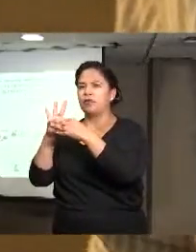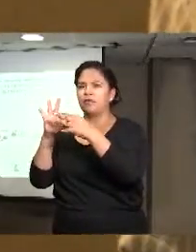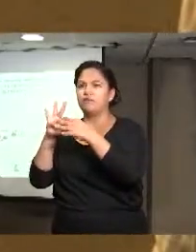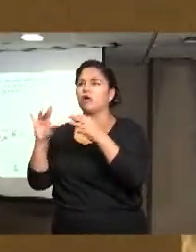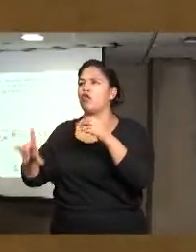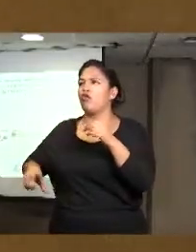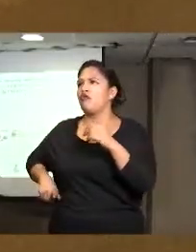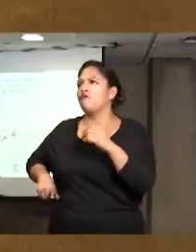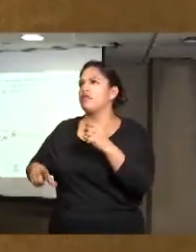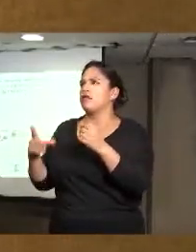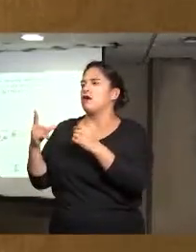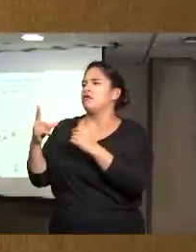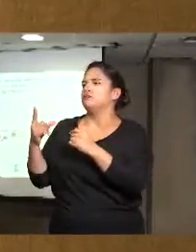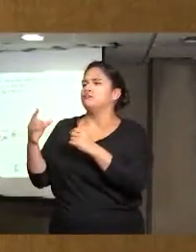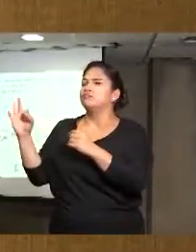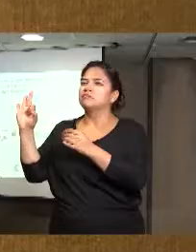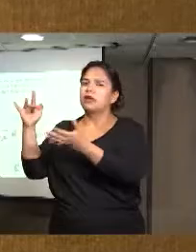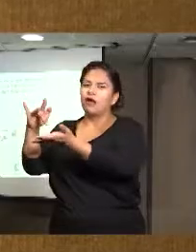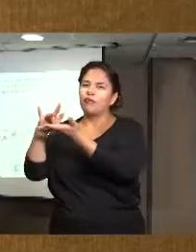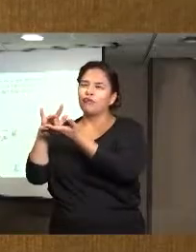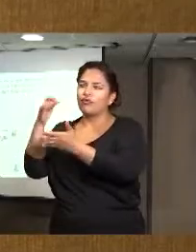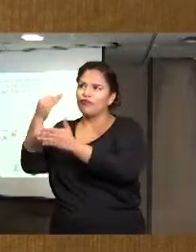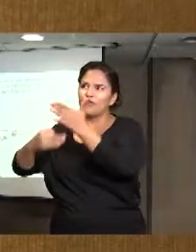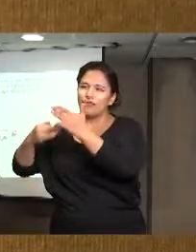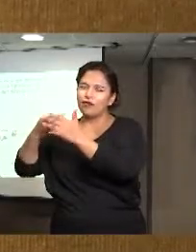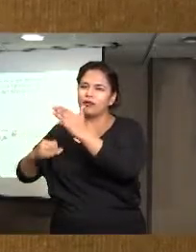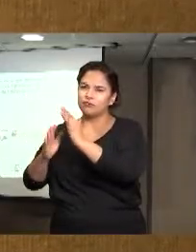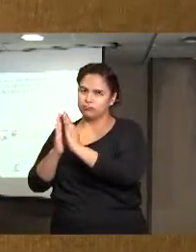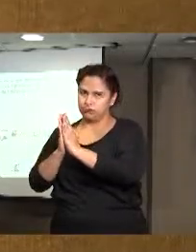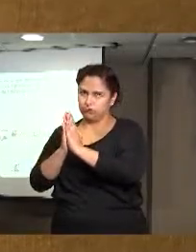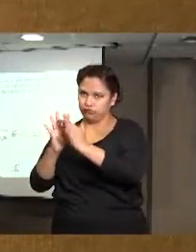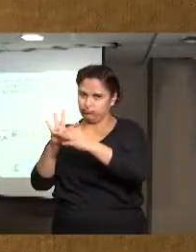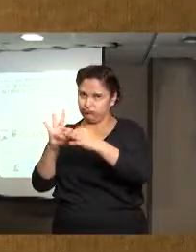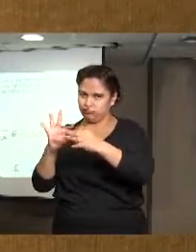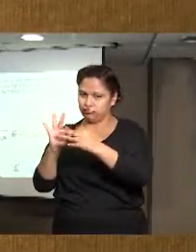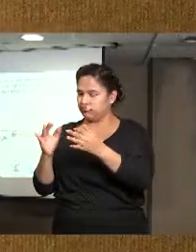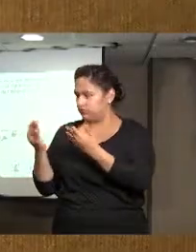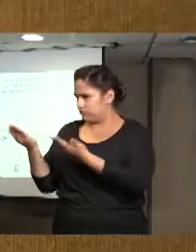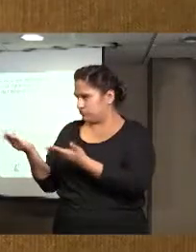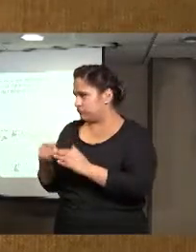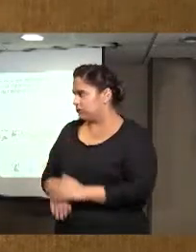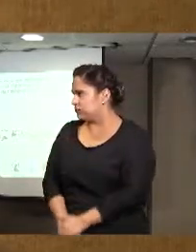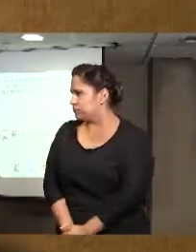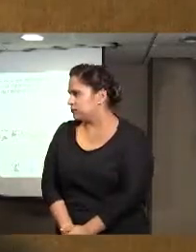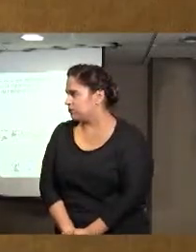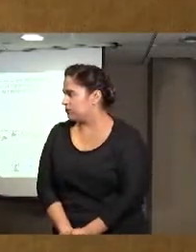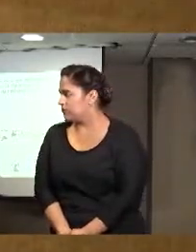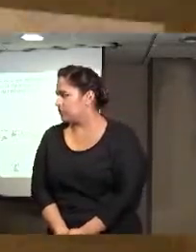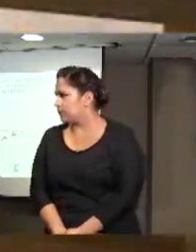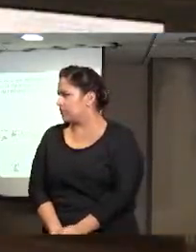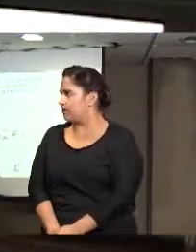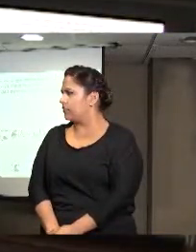o gobiernos, autoridades han notado que no les han apoyado con lo que han solicitado.